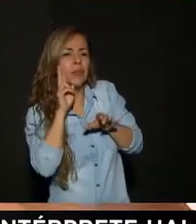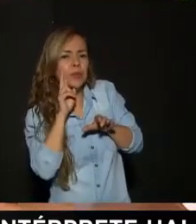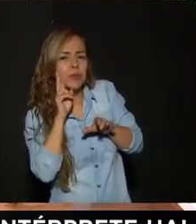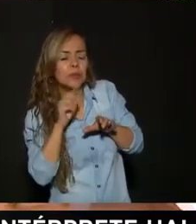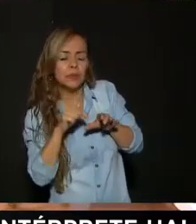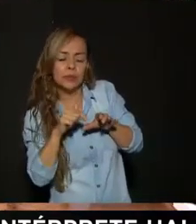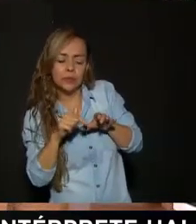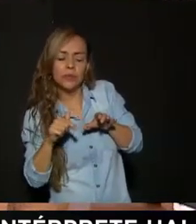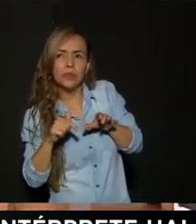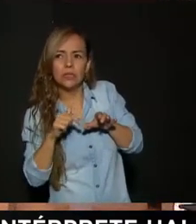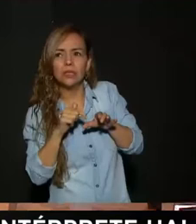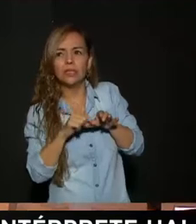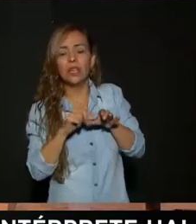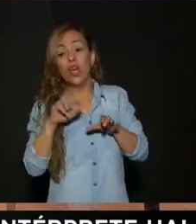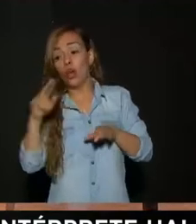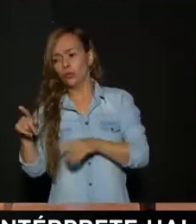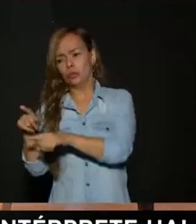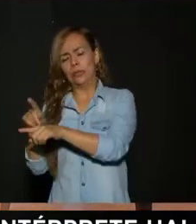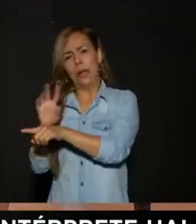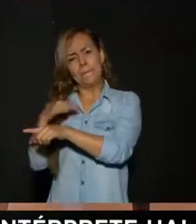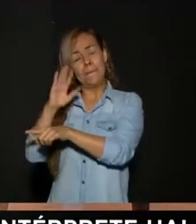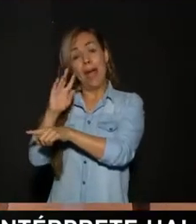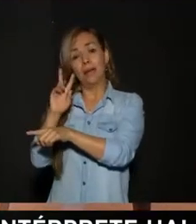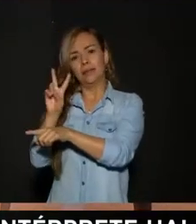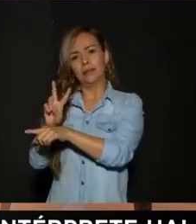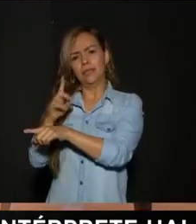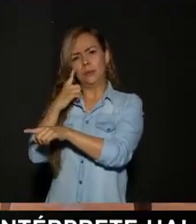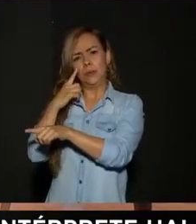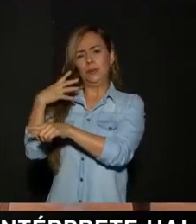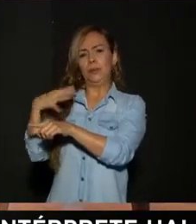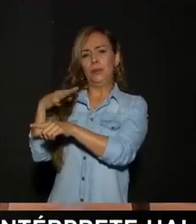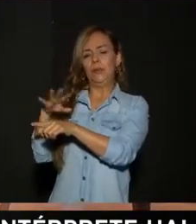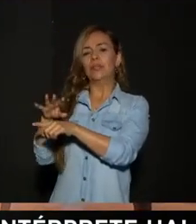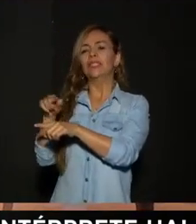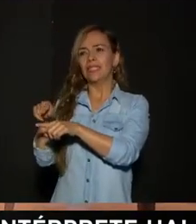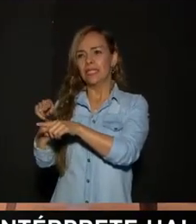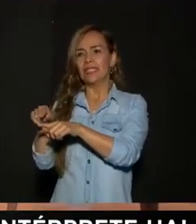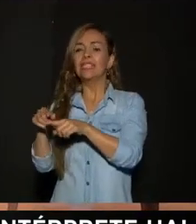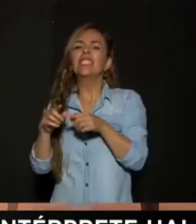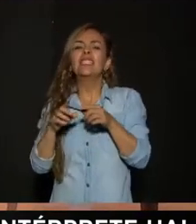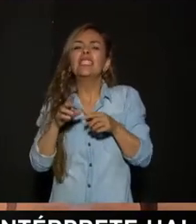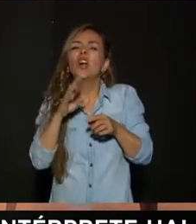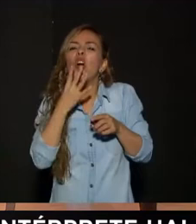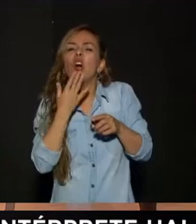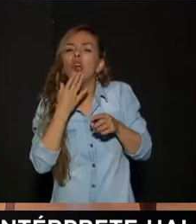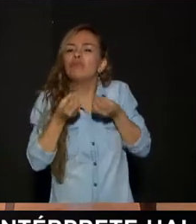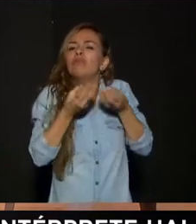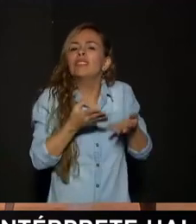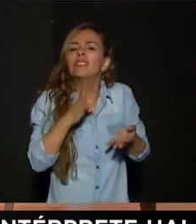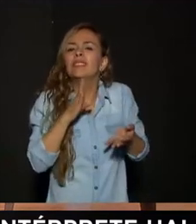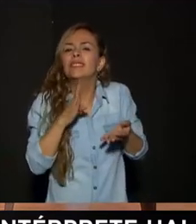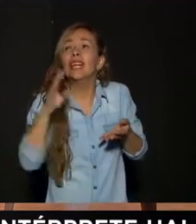esos colores Eso Esos colores Los da ¿Qué? Los da Precisamente eso El sol Entonces